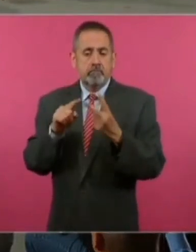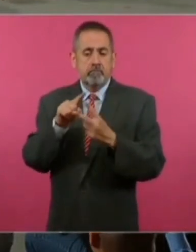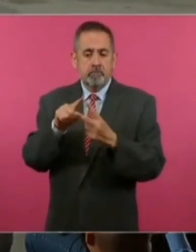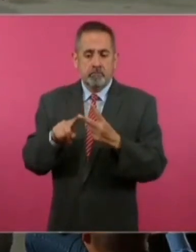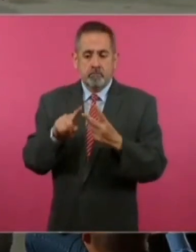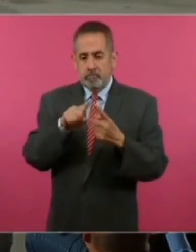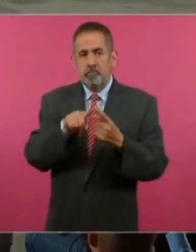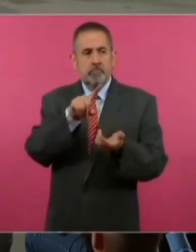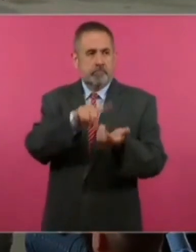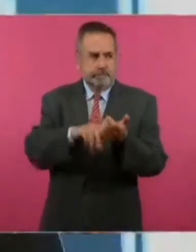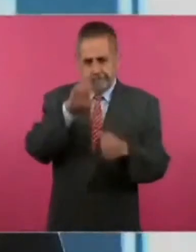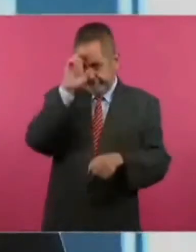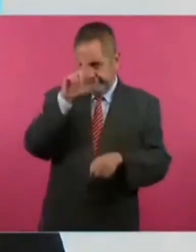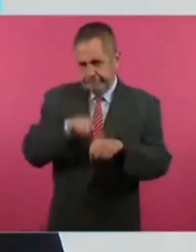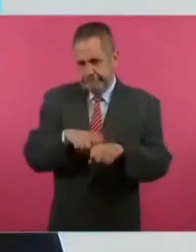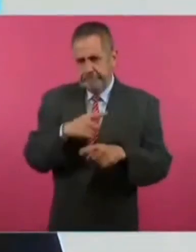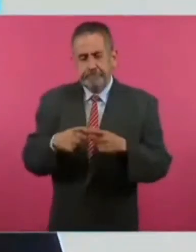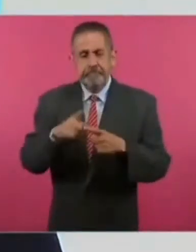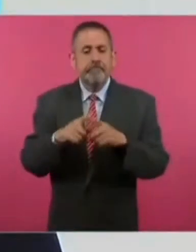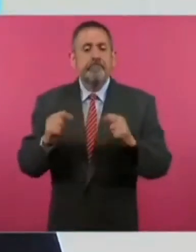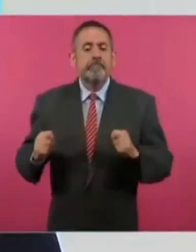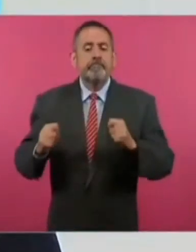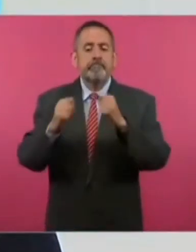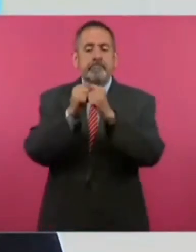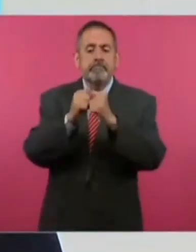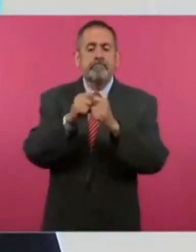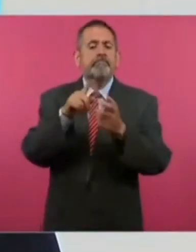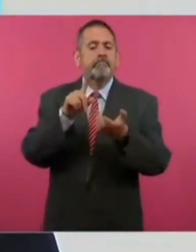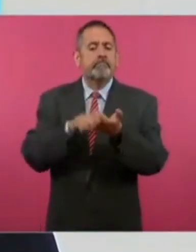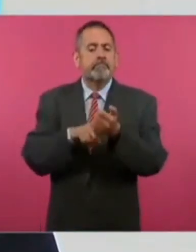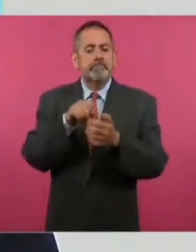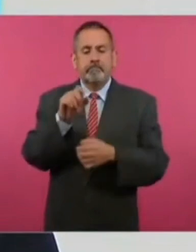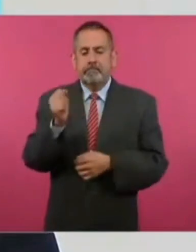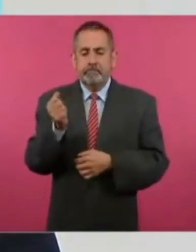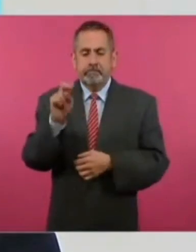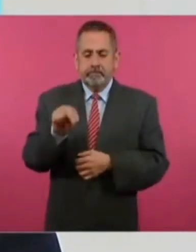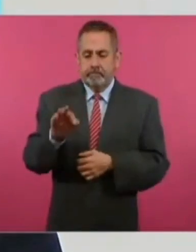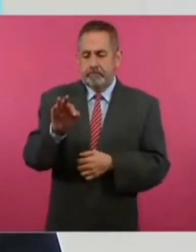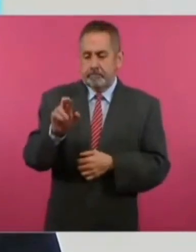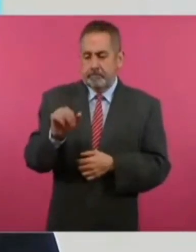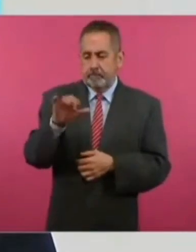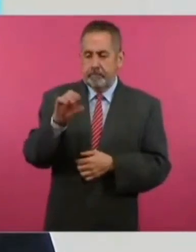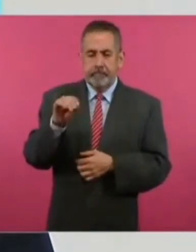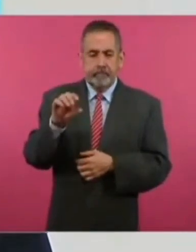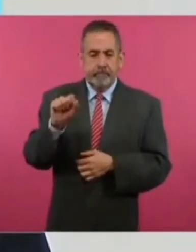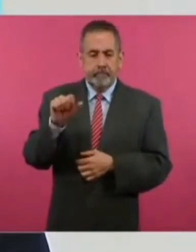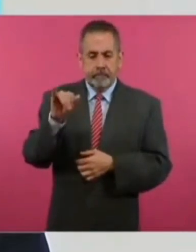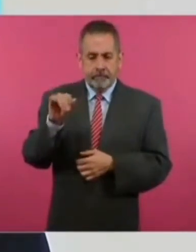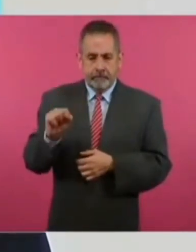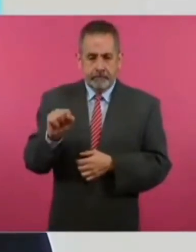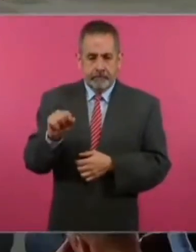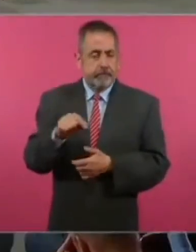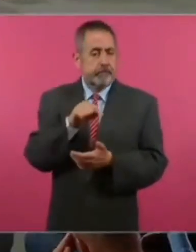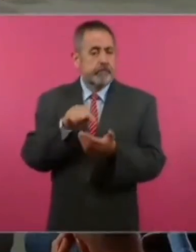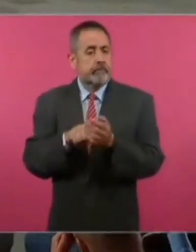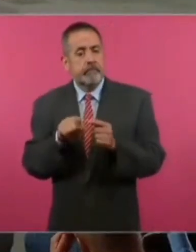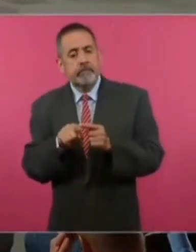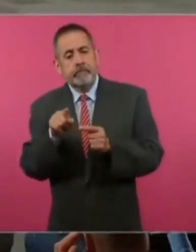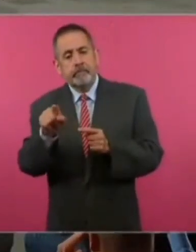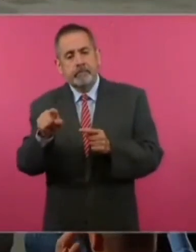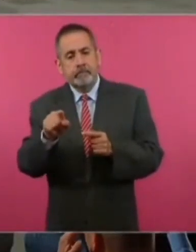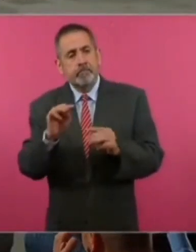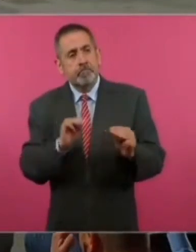legado cultural, que es el Templo Religioso Parroquial de San Francisco de Asís, en Olinalá, en nuestra